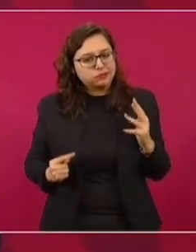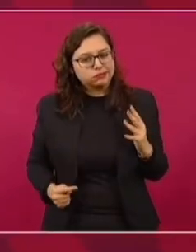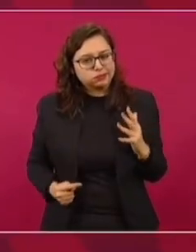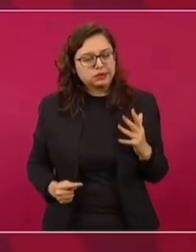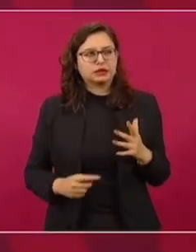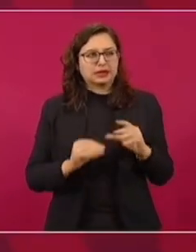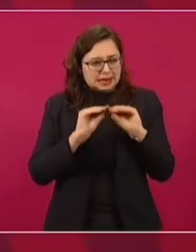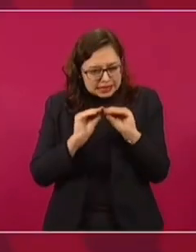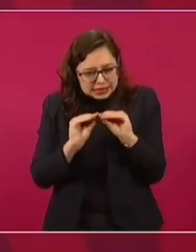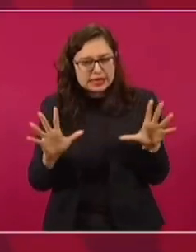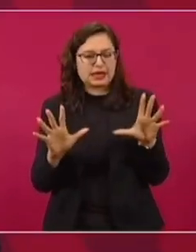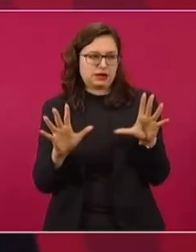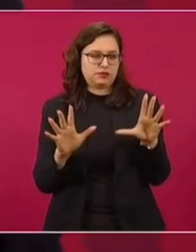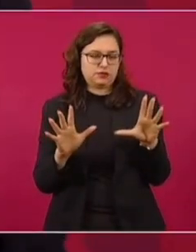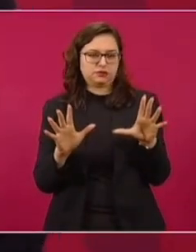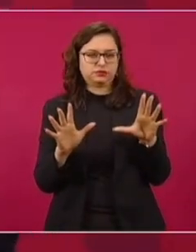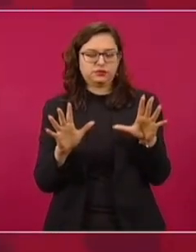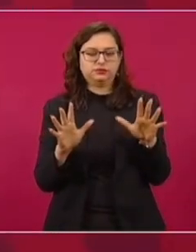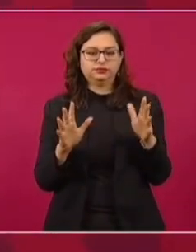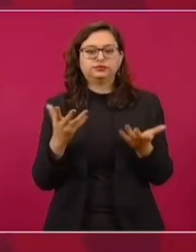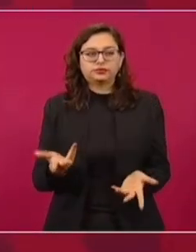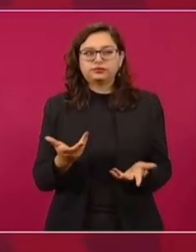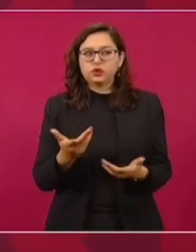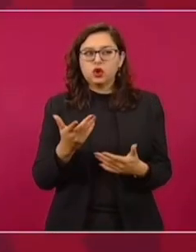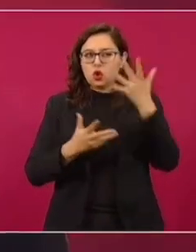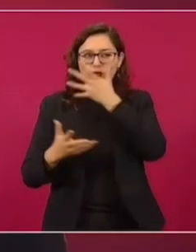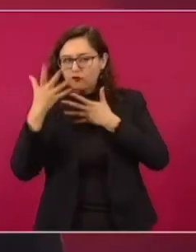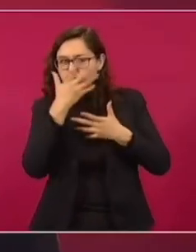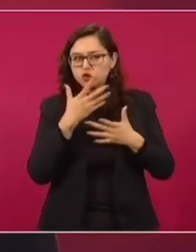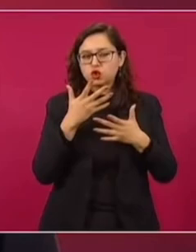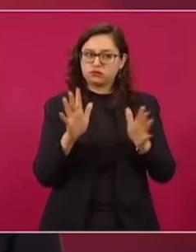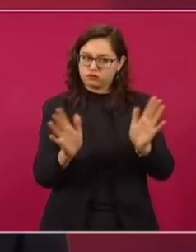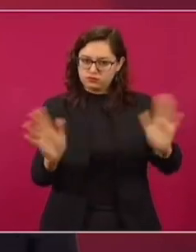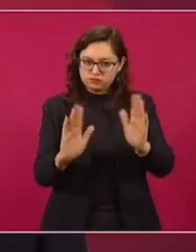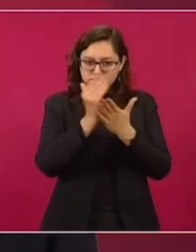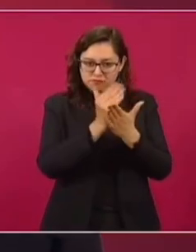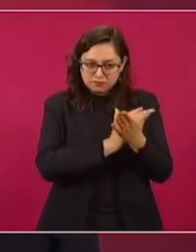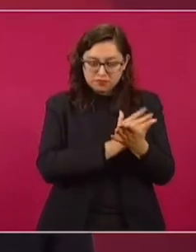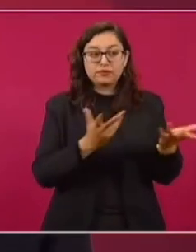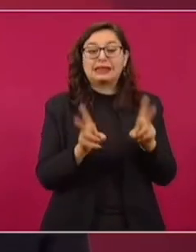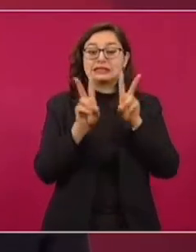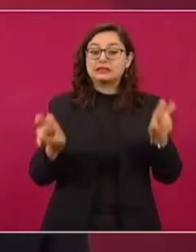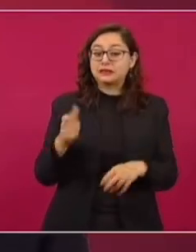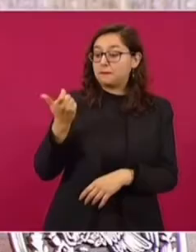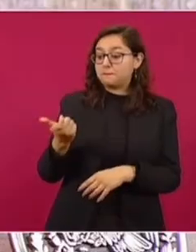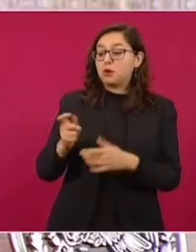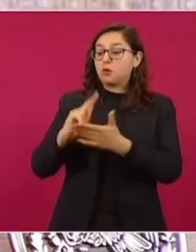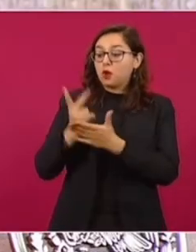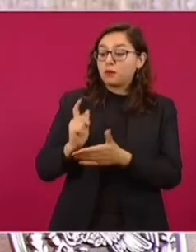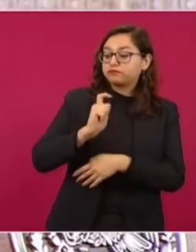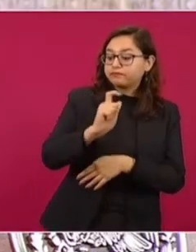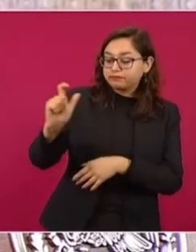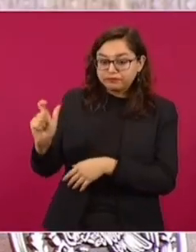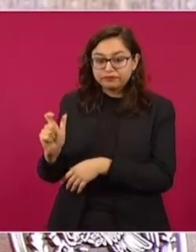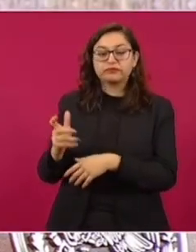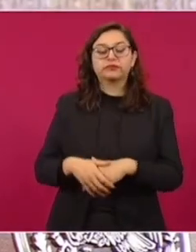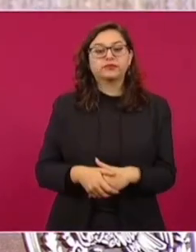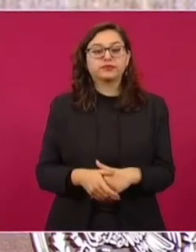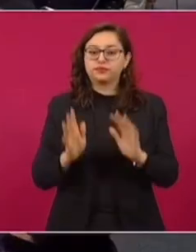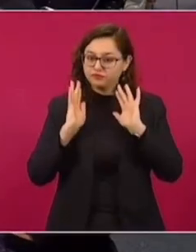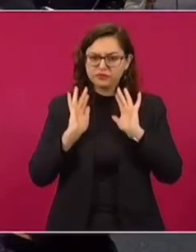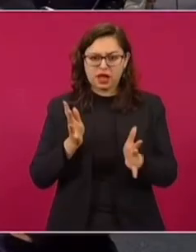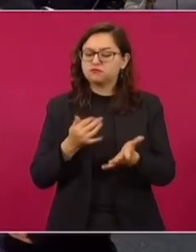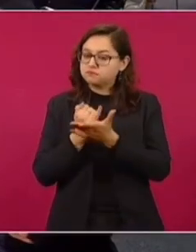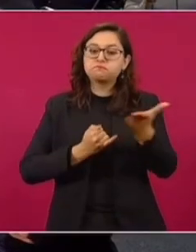procurar ser muy claros. Por ejemplo, la entrega de los recursos, de los programas. Ya se